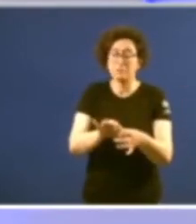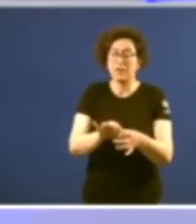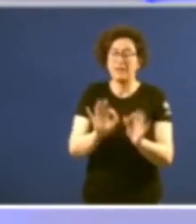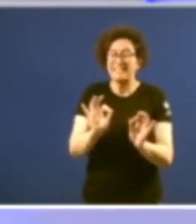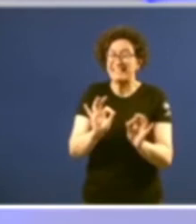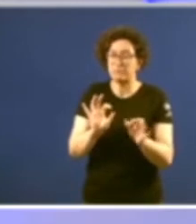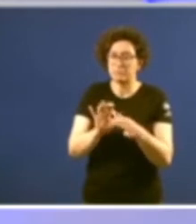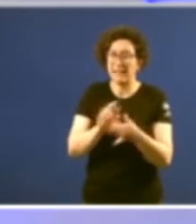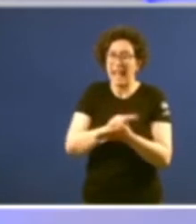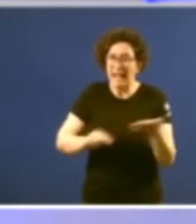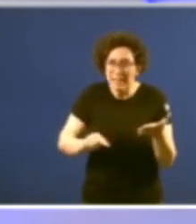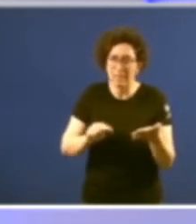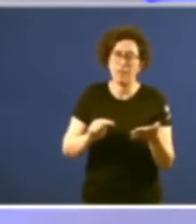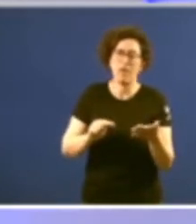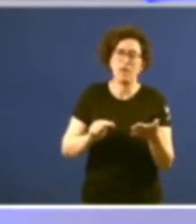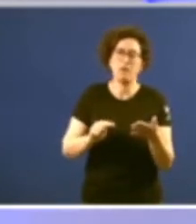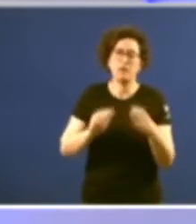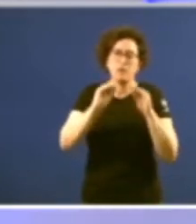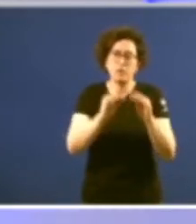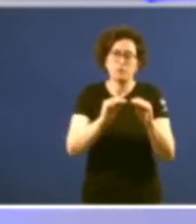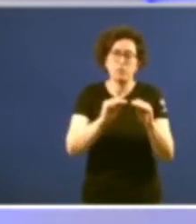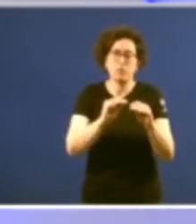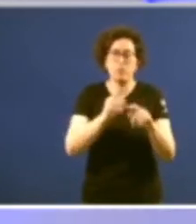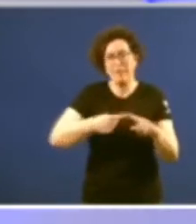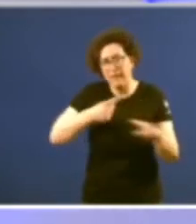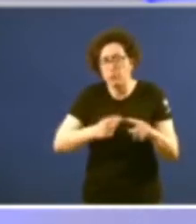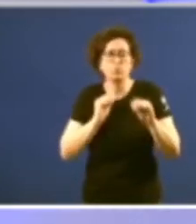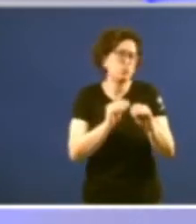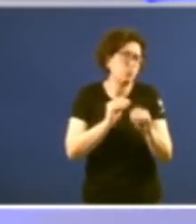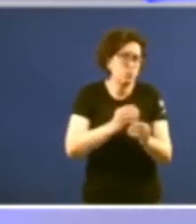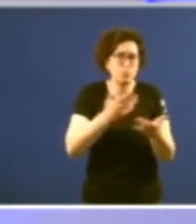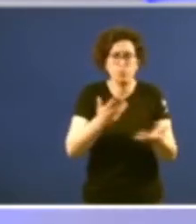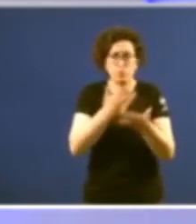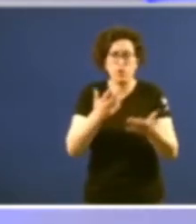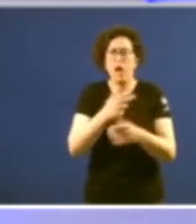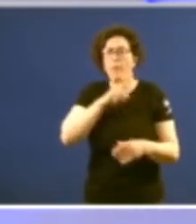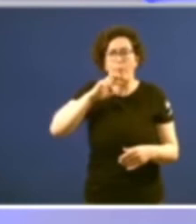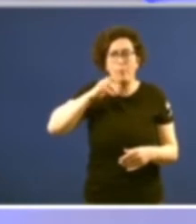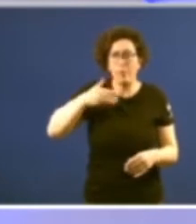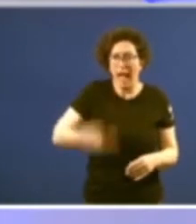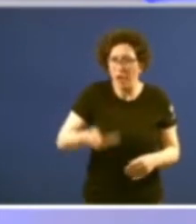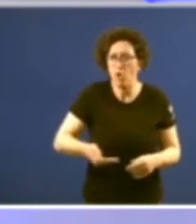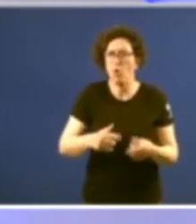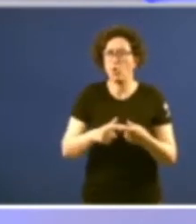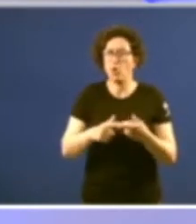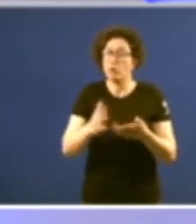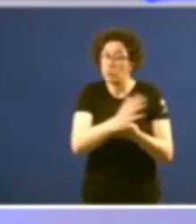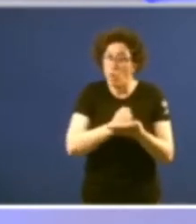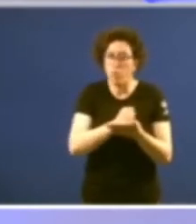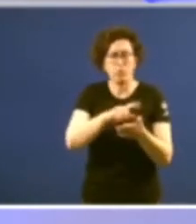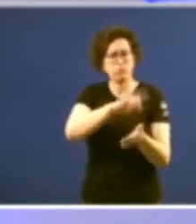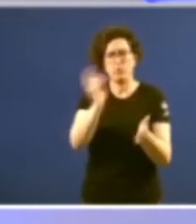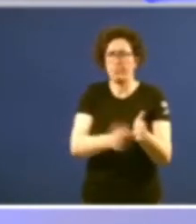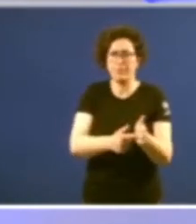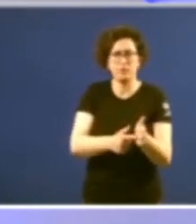con Galicia con seus medios con seus valores con todo isto estuera plenamente